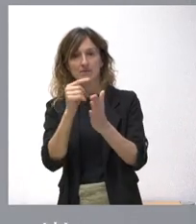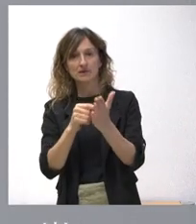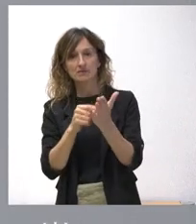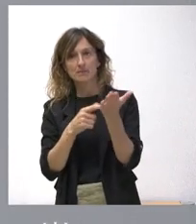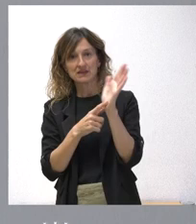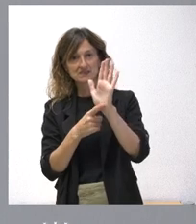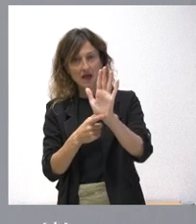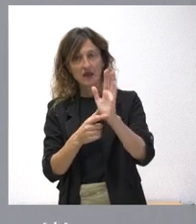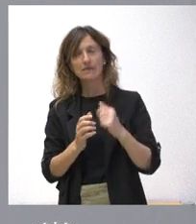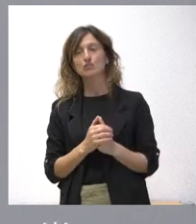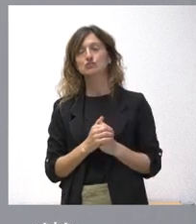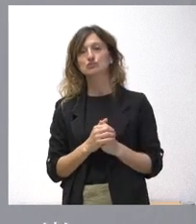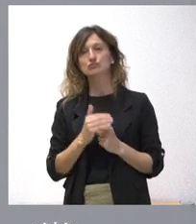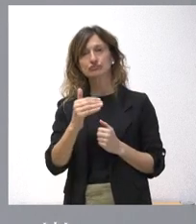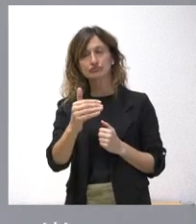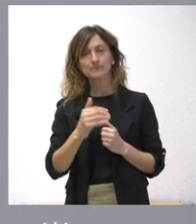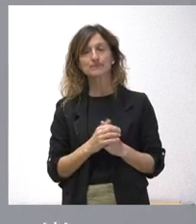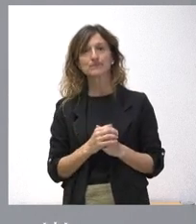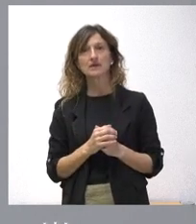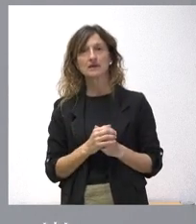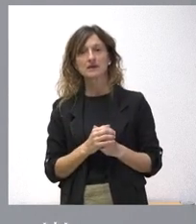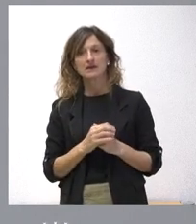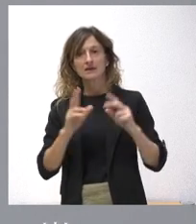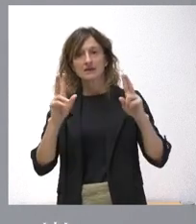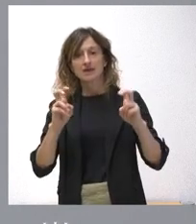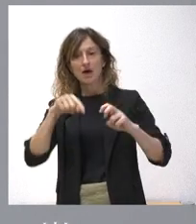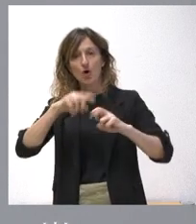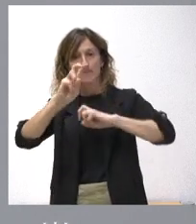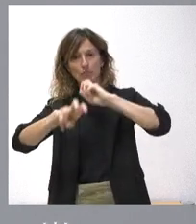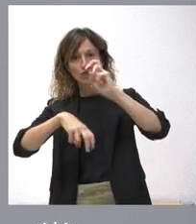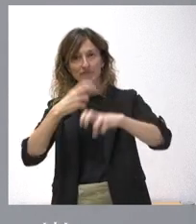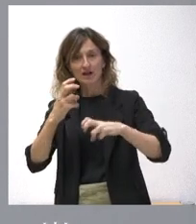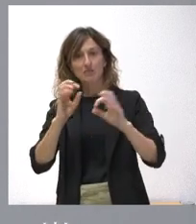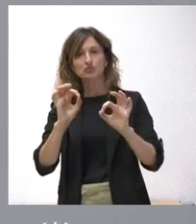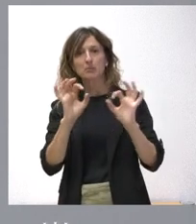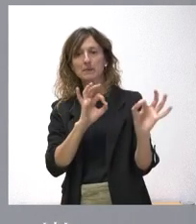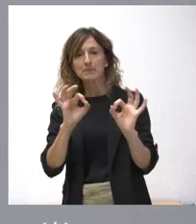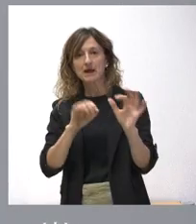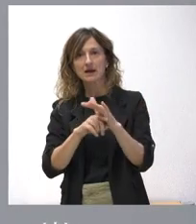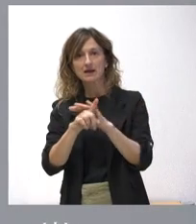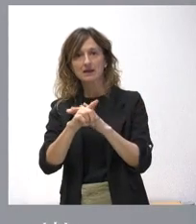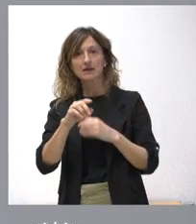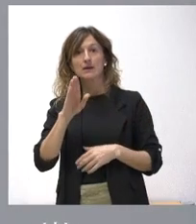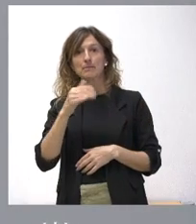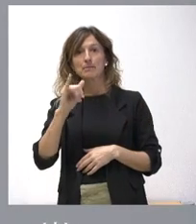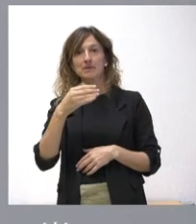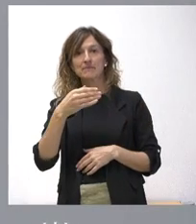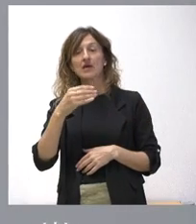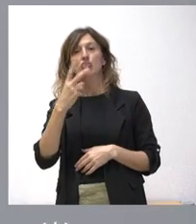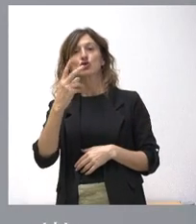y, por tanto, al escenario macroeconómico que hoy modificamos, es una previsión de crecimiento del PIB del 2%,